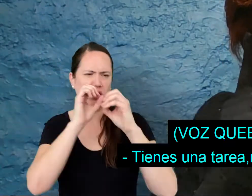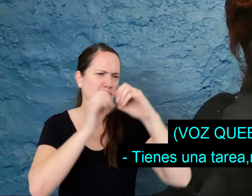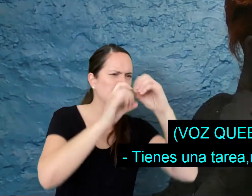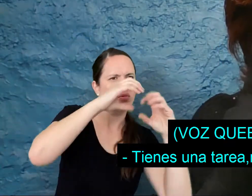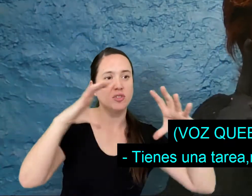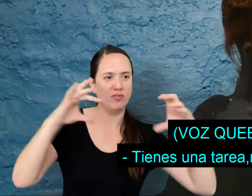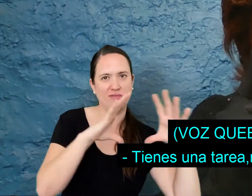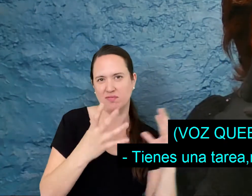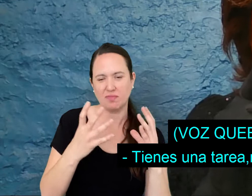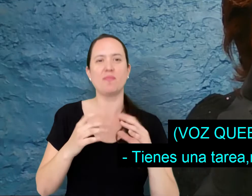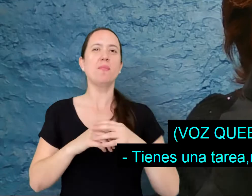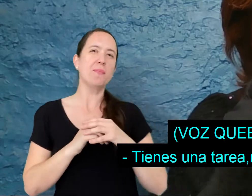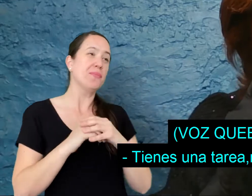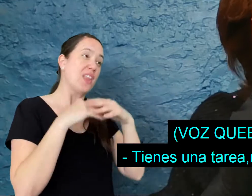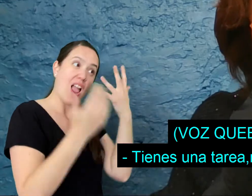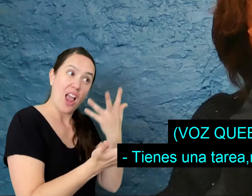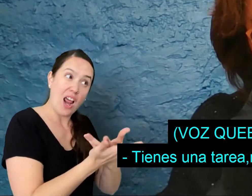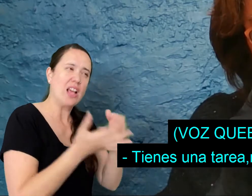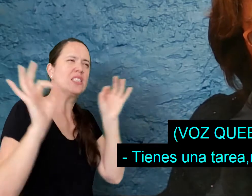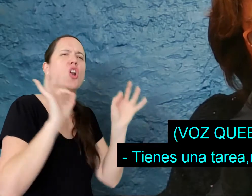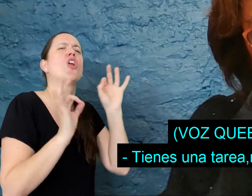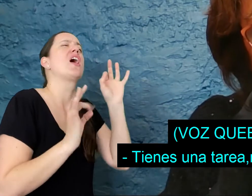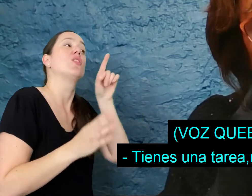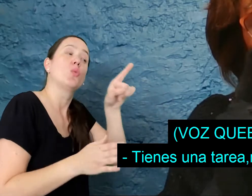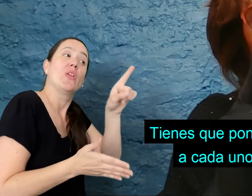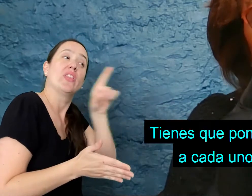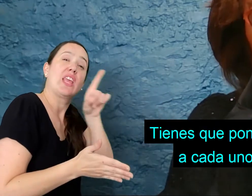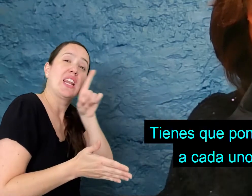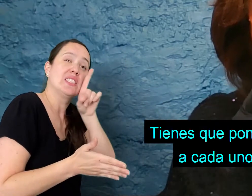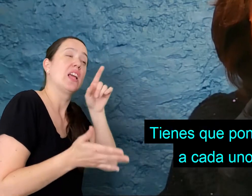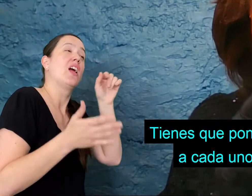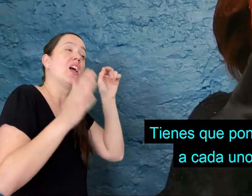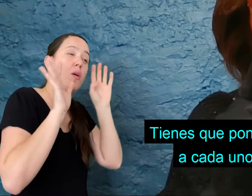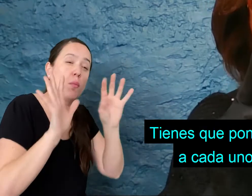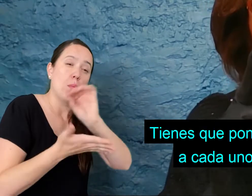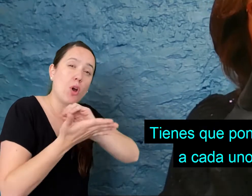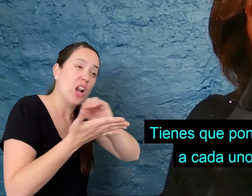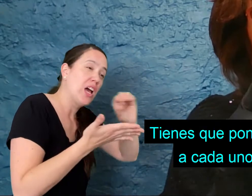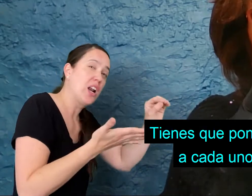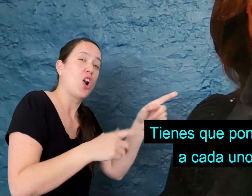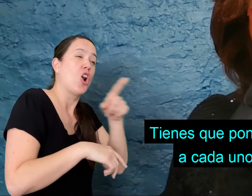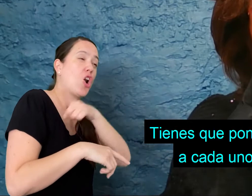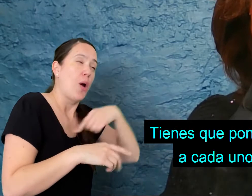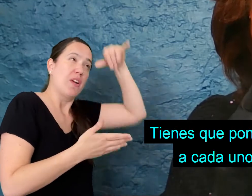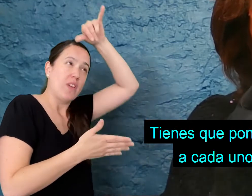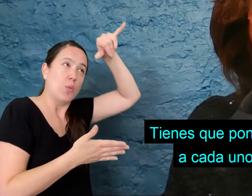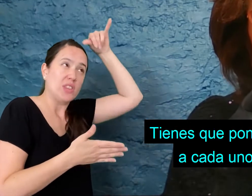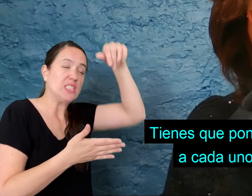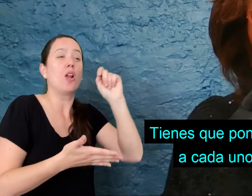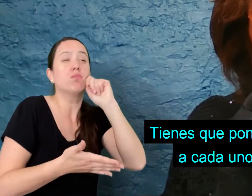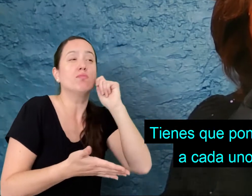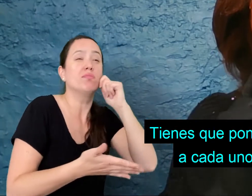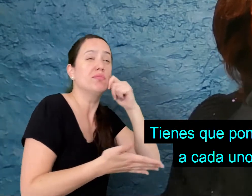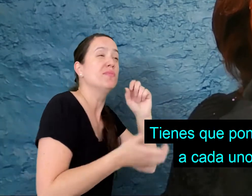¡Tienes una correa, mi querido amigo! Tienes que ponerle nombres a cada uno